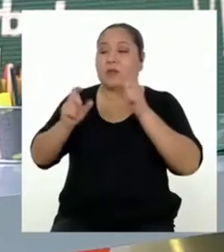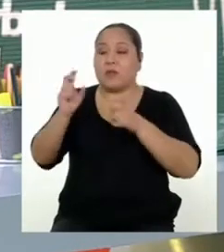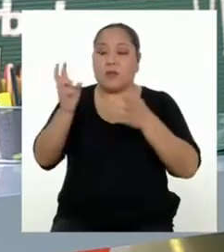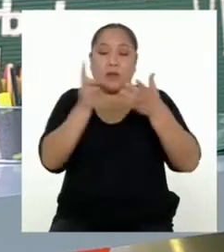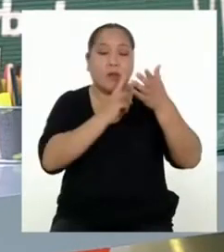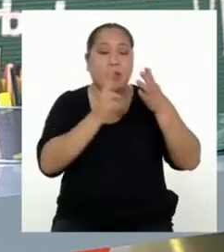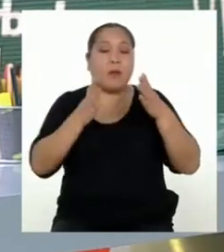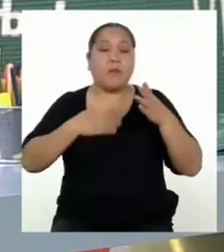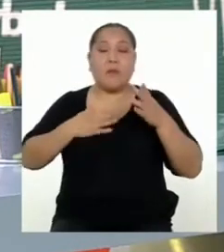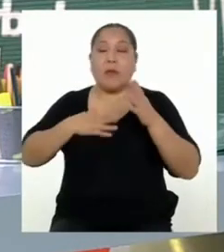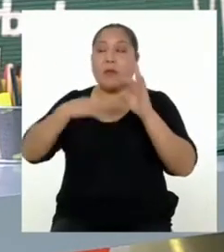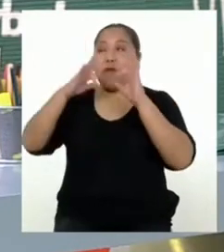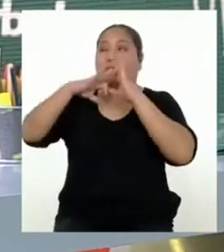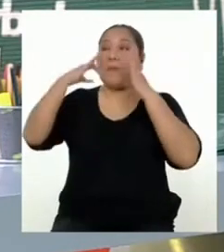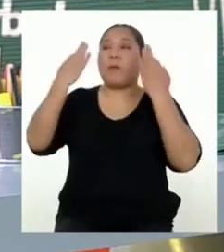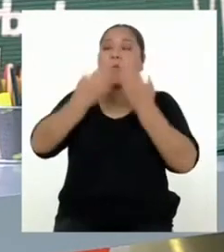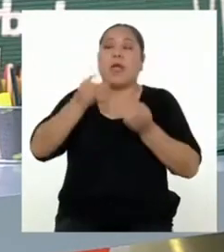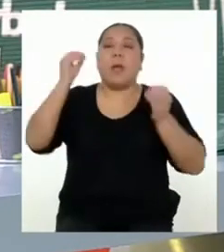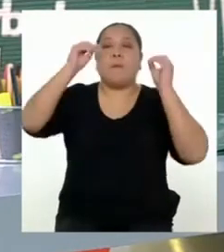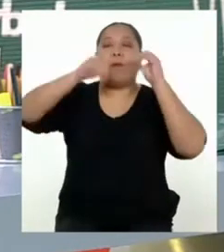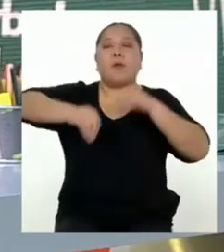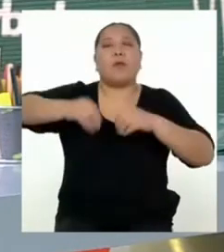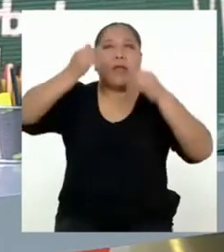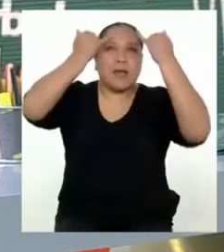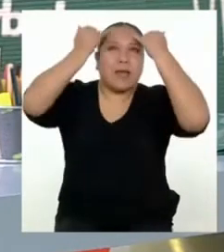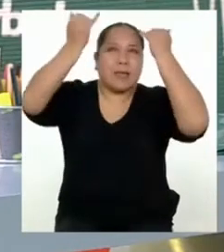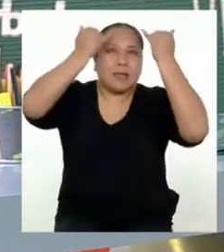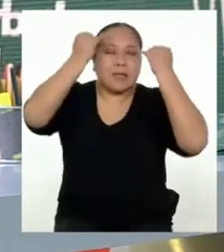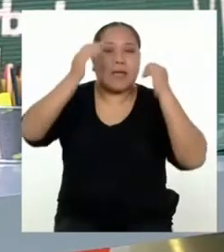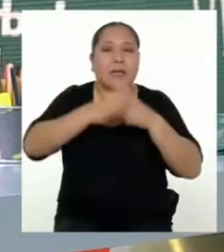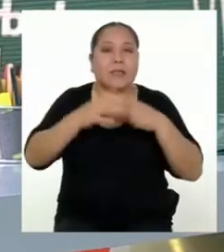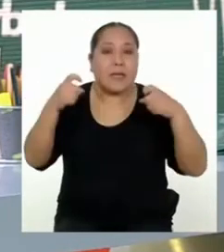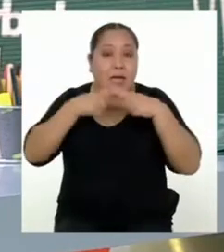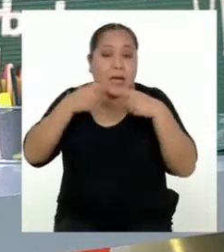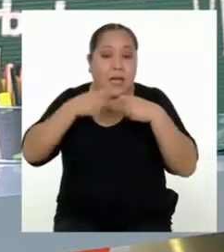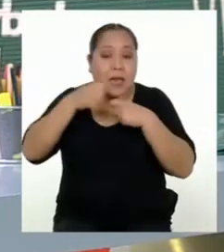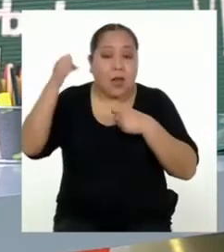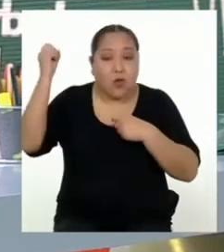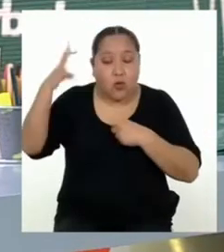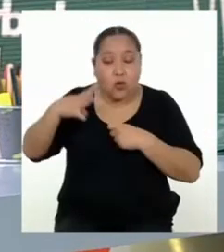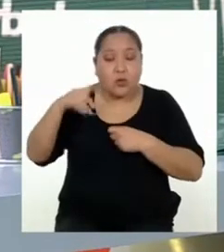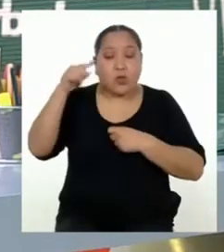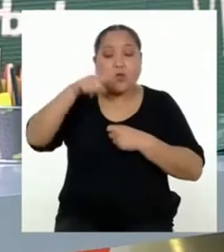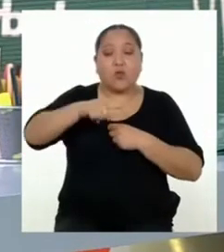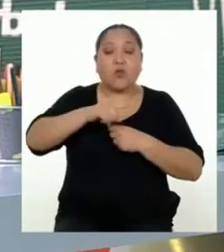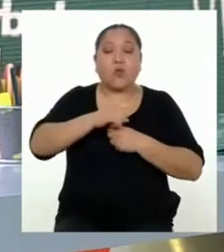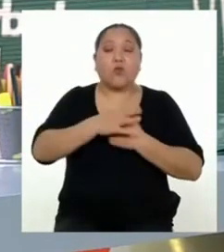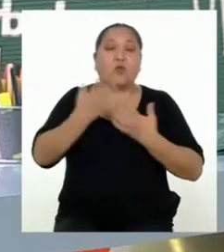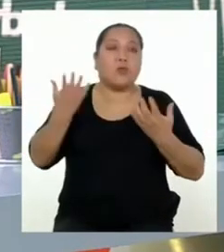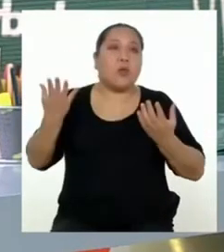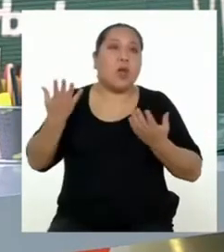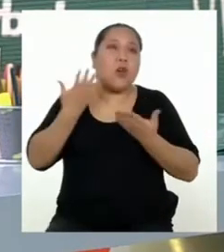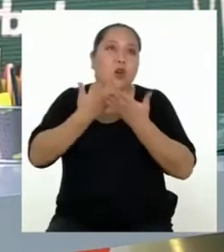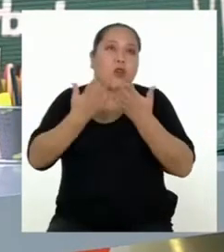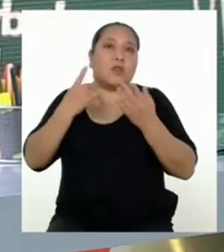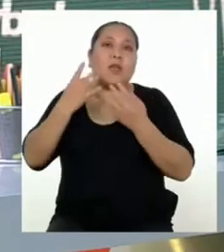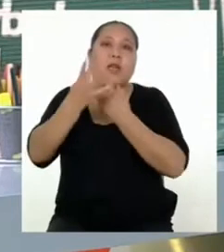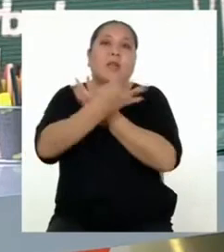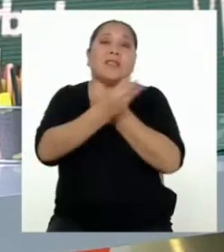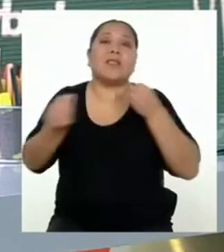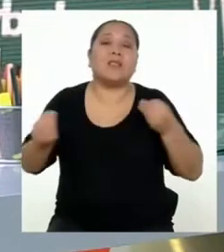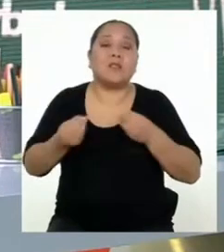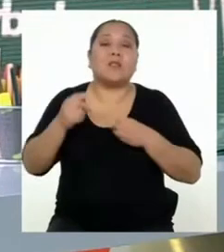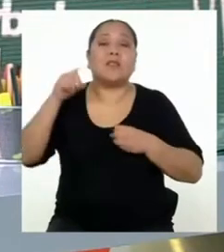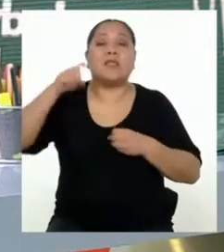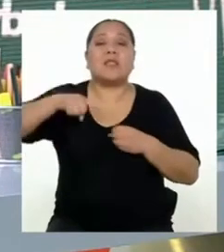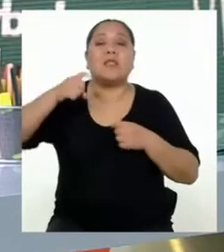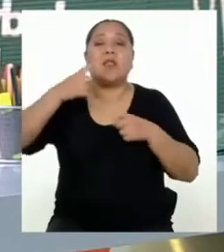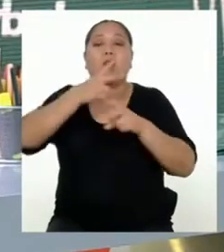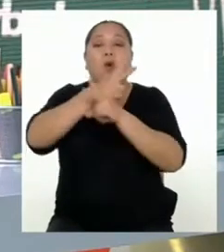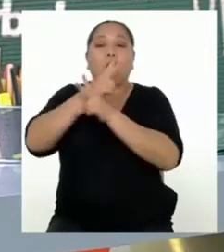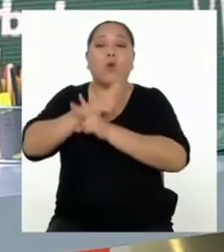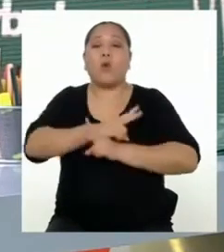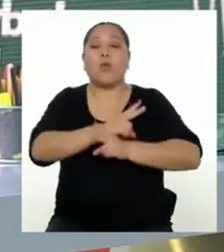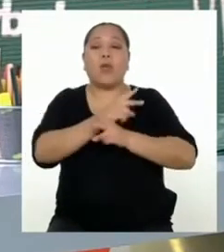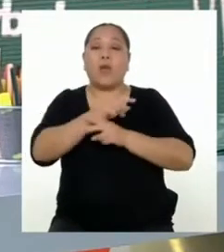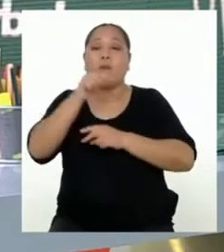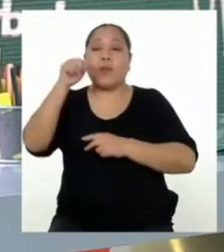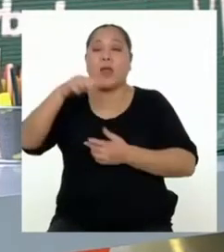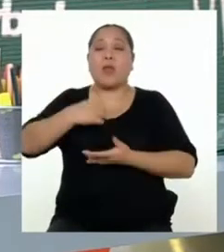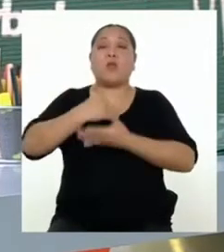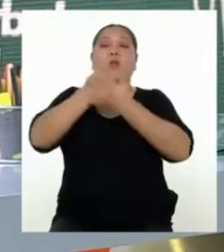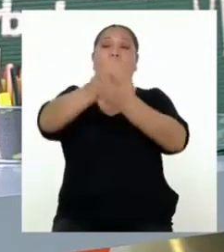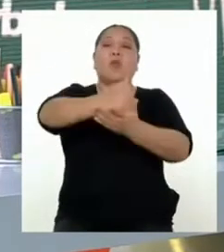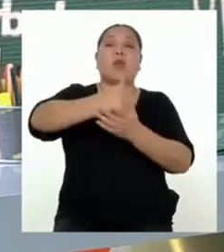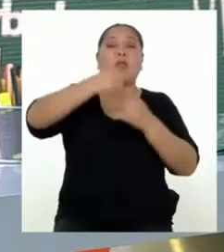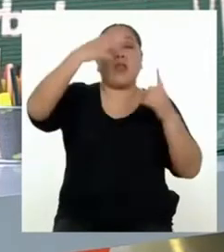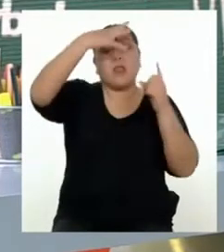familia. La idea es generar conciencia de que la energía eléctrica es un recurso que se agota y que hay que cuidarlo por el bien de la